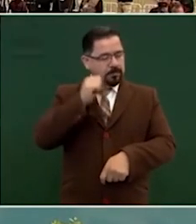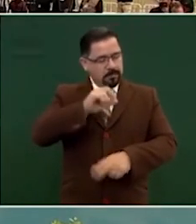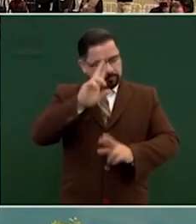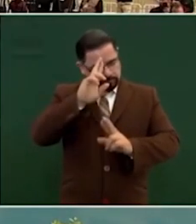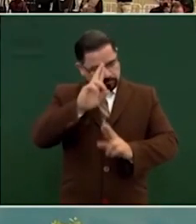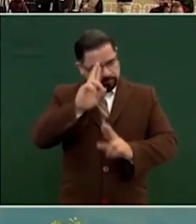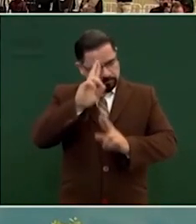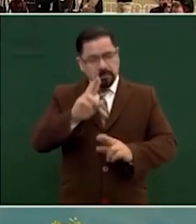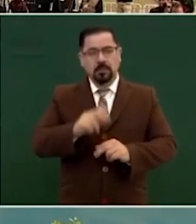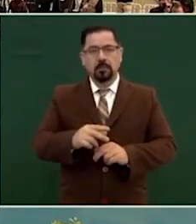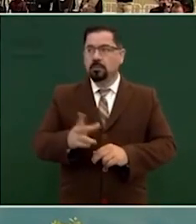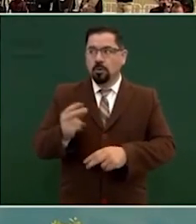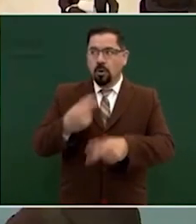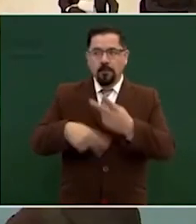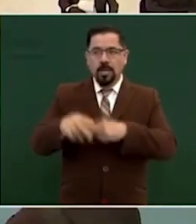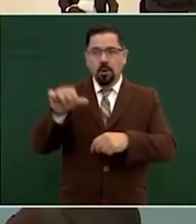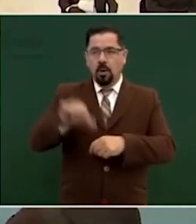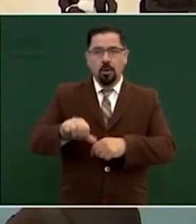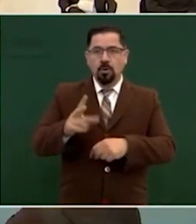no vino ahora